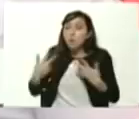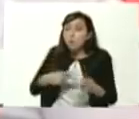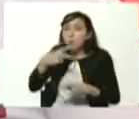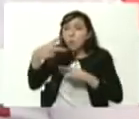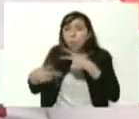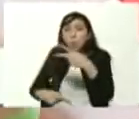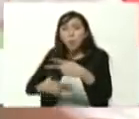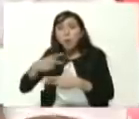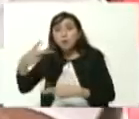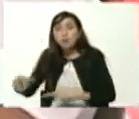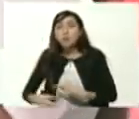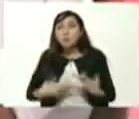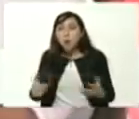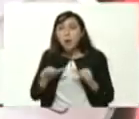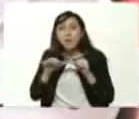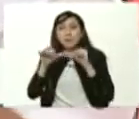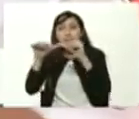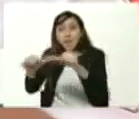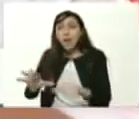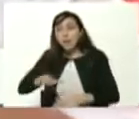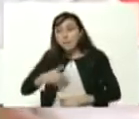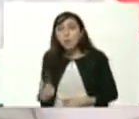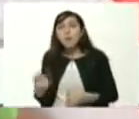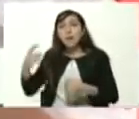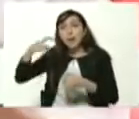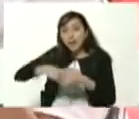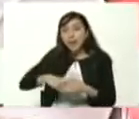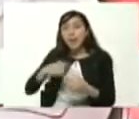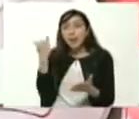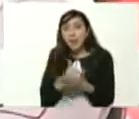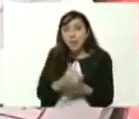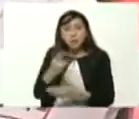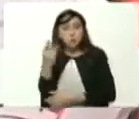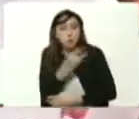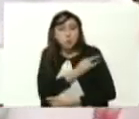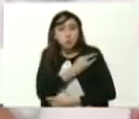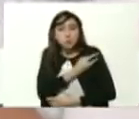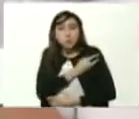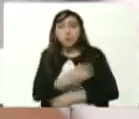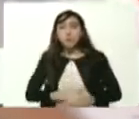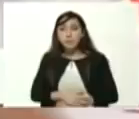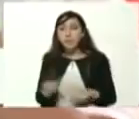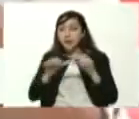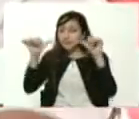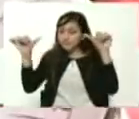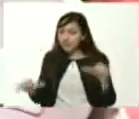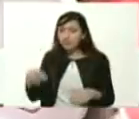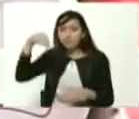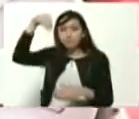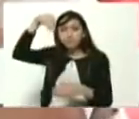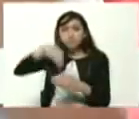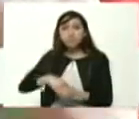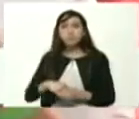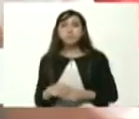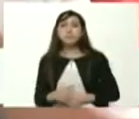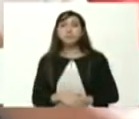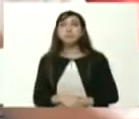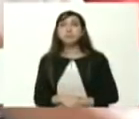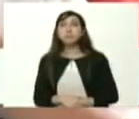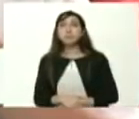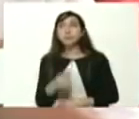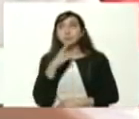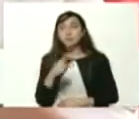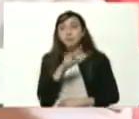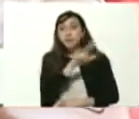que deben seguir para poder inscribirse y para poder registrarse en el sistema nacional de ingreso como usted lo dice más de